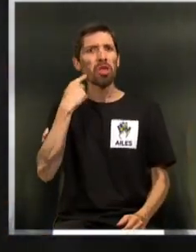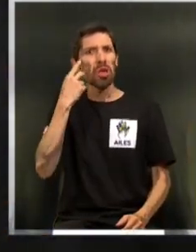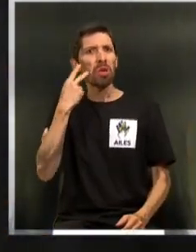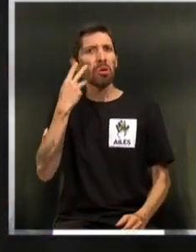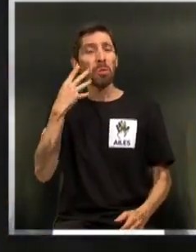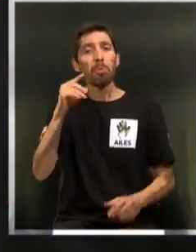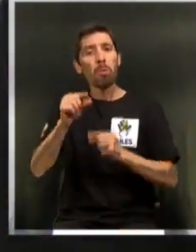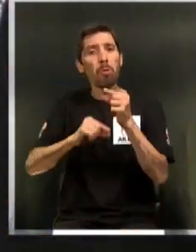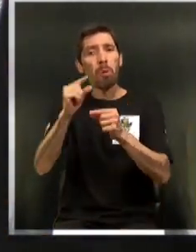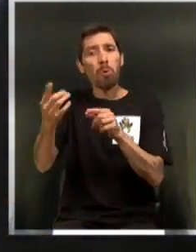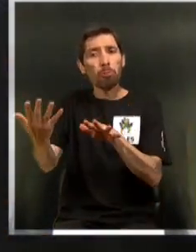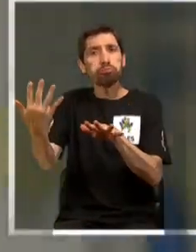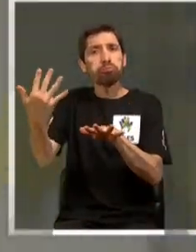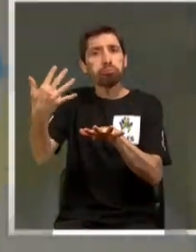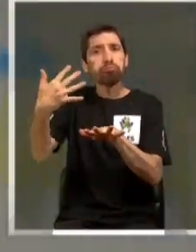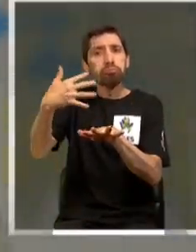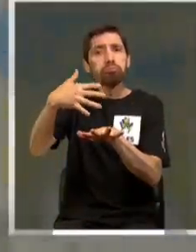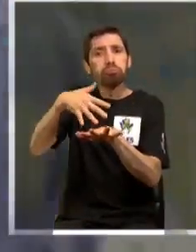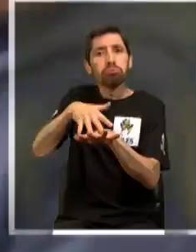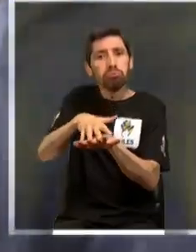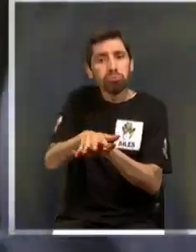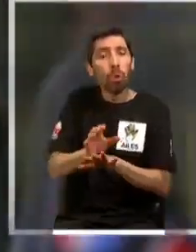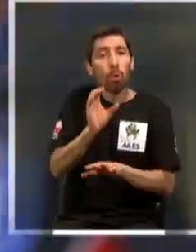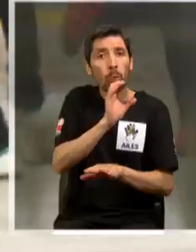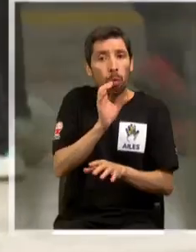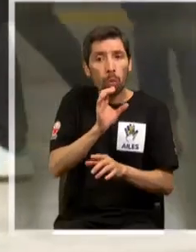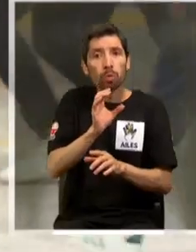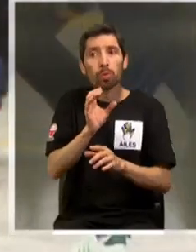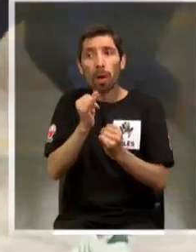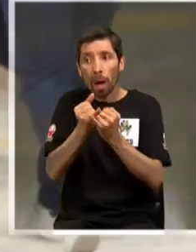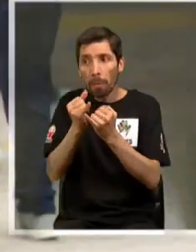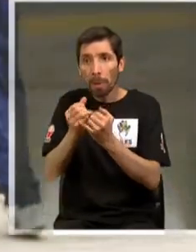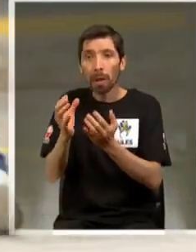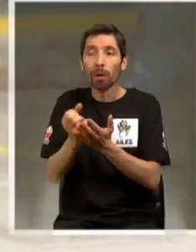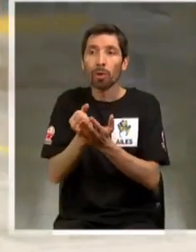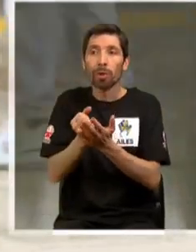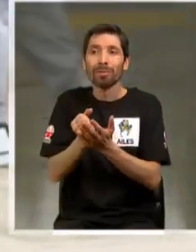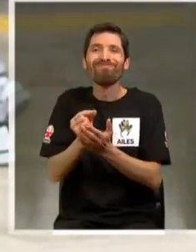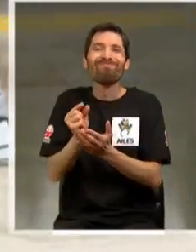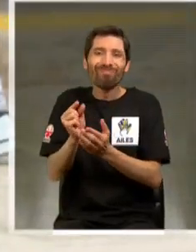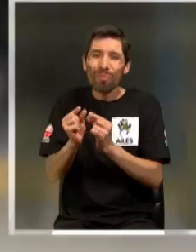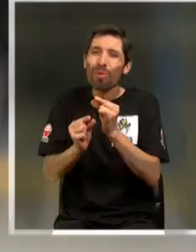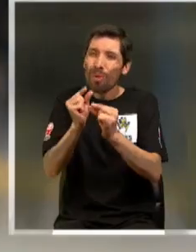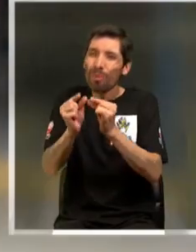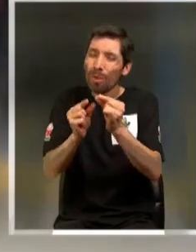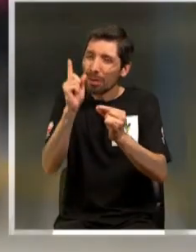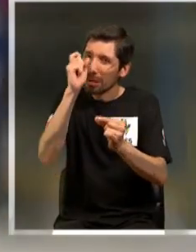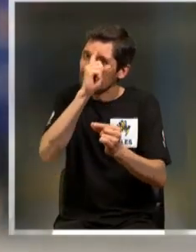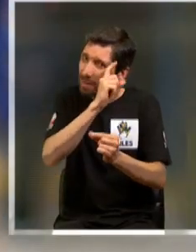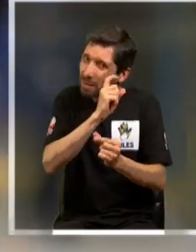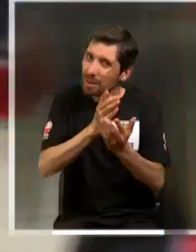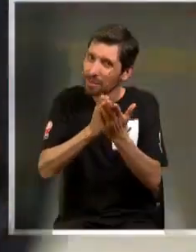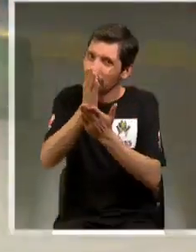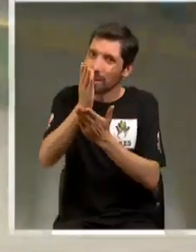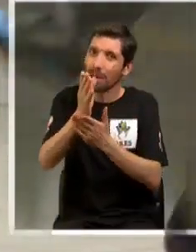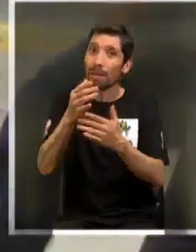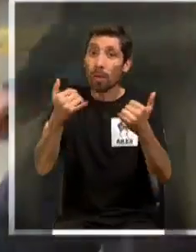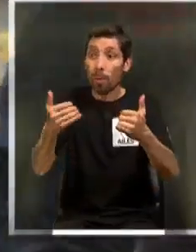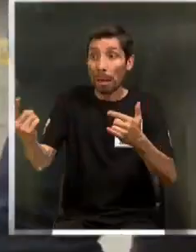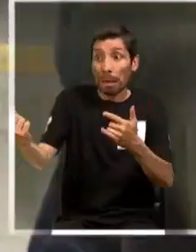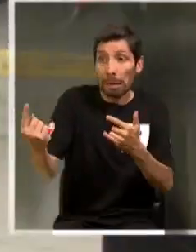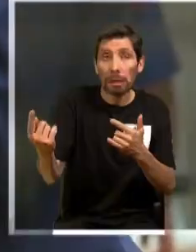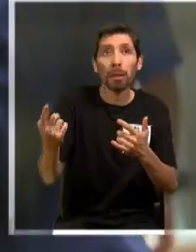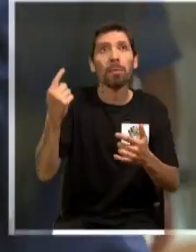fuimos integrando al curso, se fue haciendo amigos. Al comienzo les costó un poco, incluirlo dentro de sus juegos,